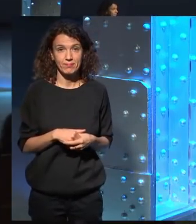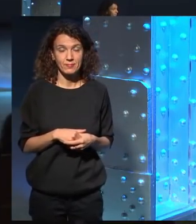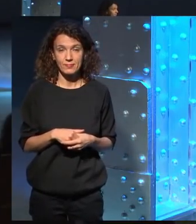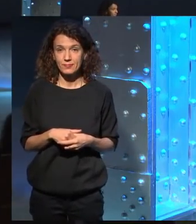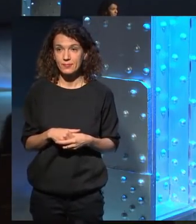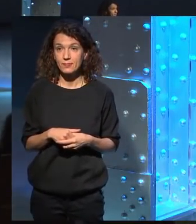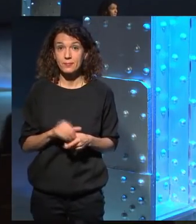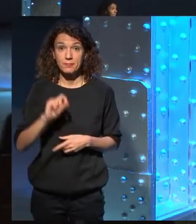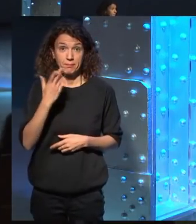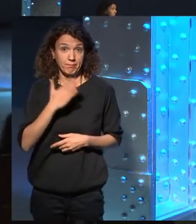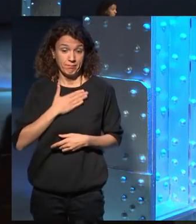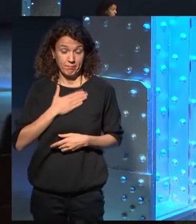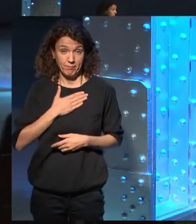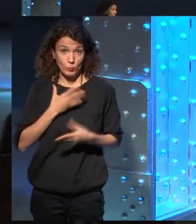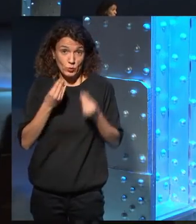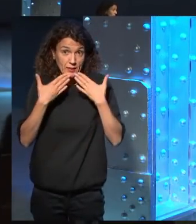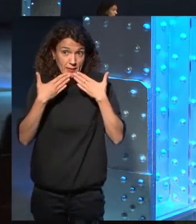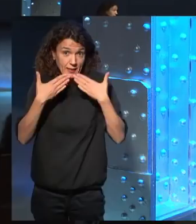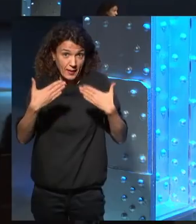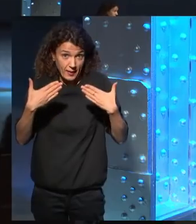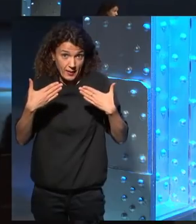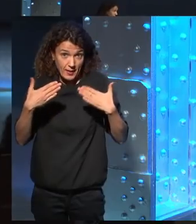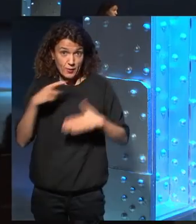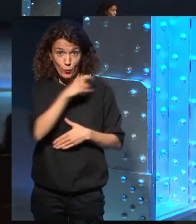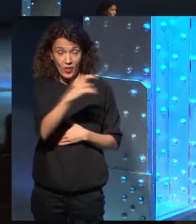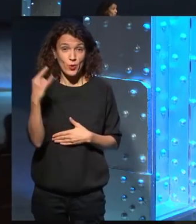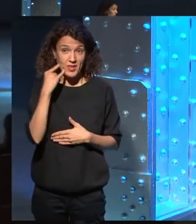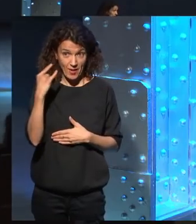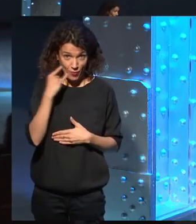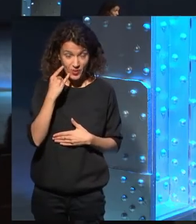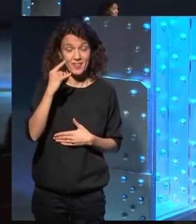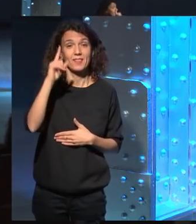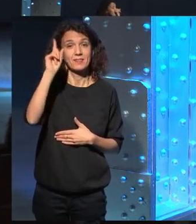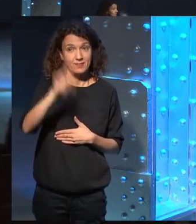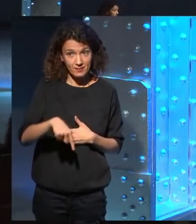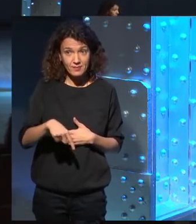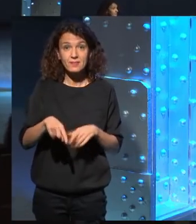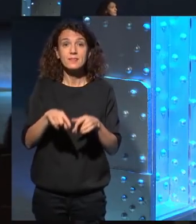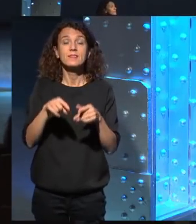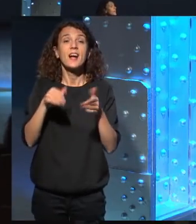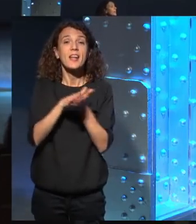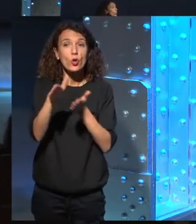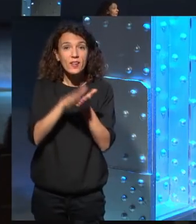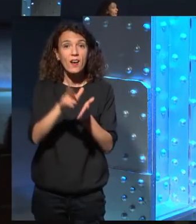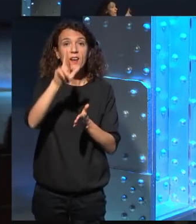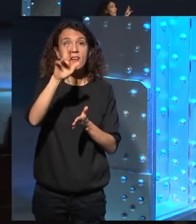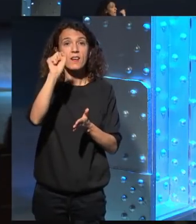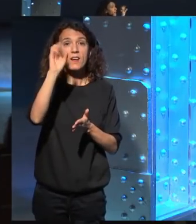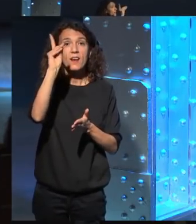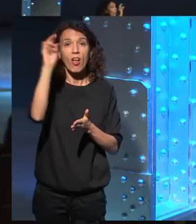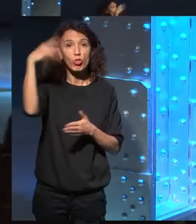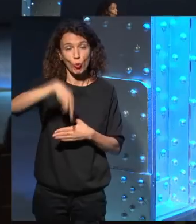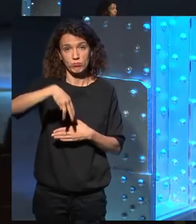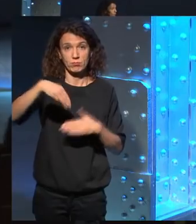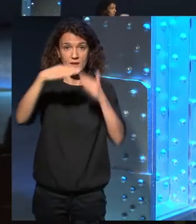Bueno, por mi parte, agradecer a la Fundación Telefónica y a Penguin Random House la invitación